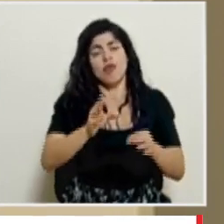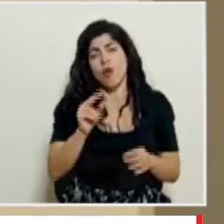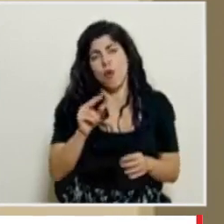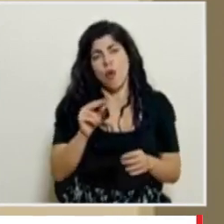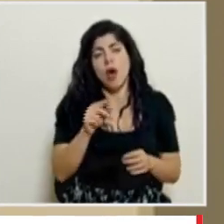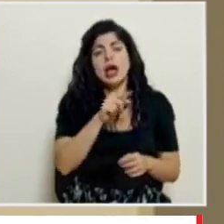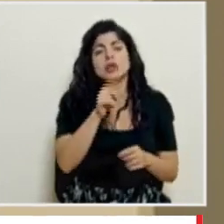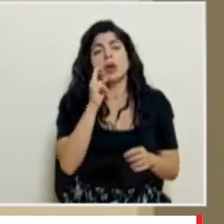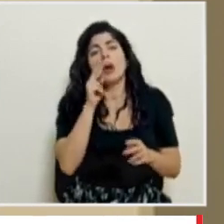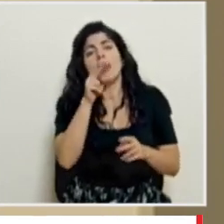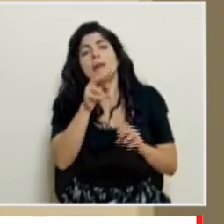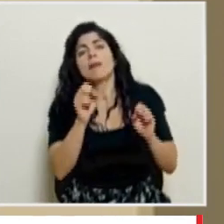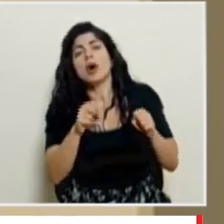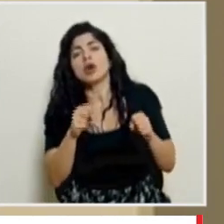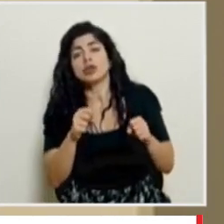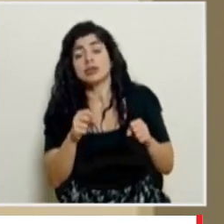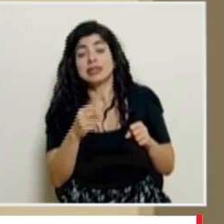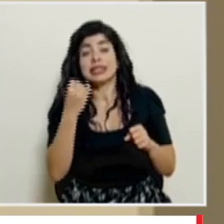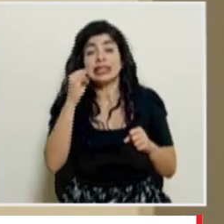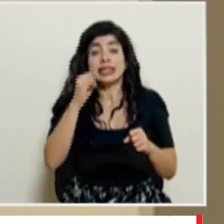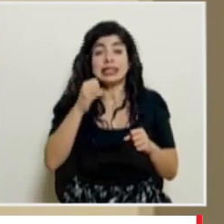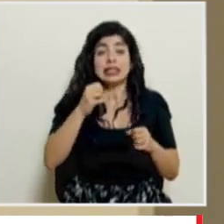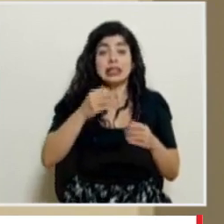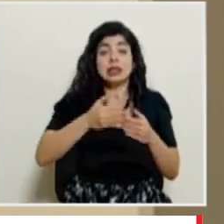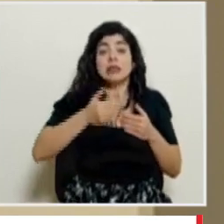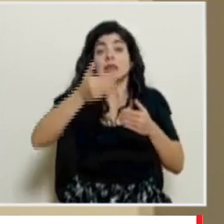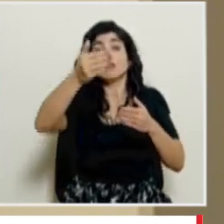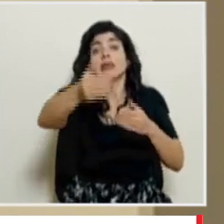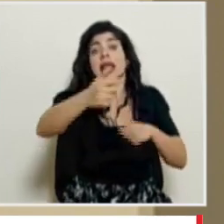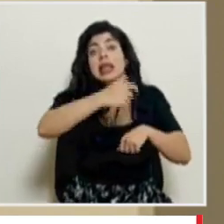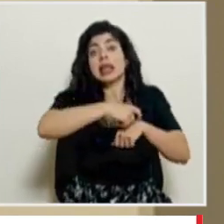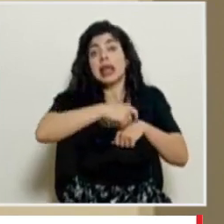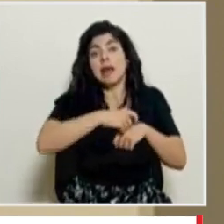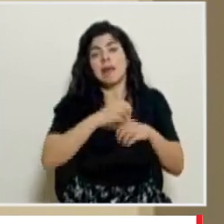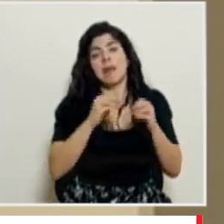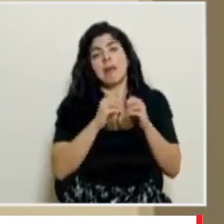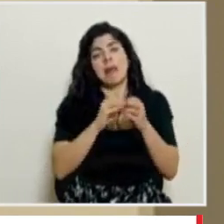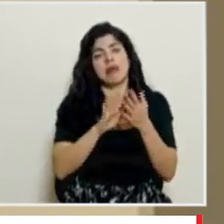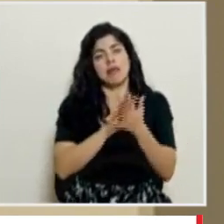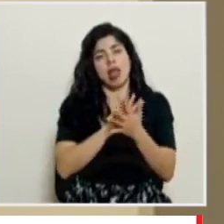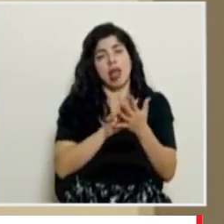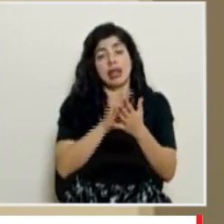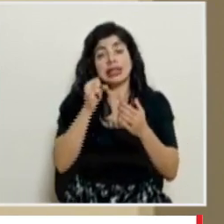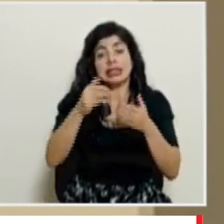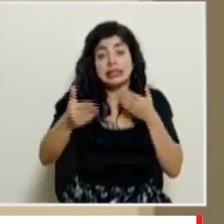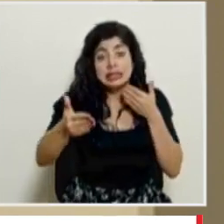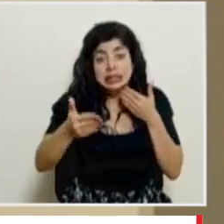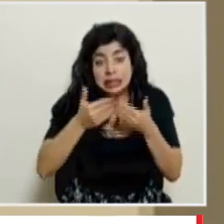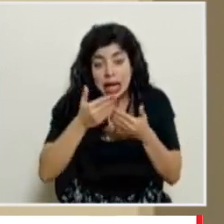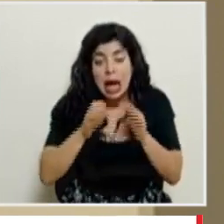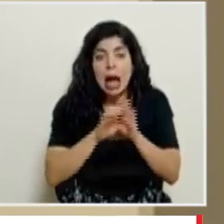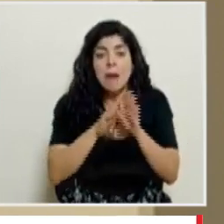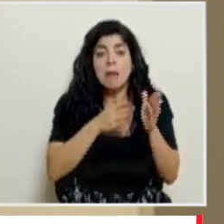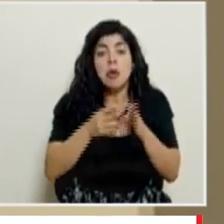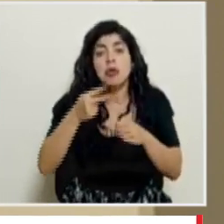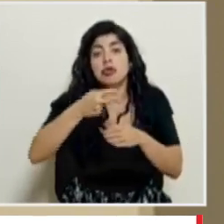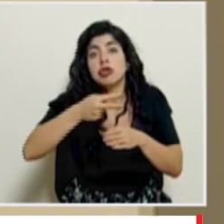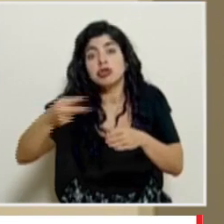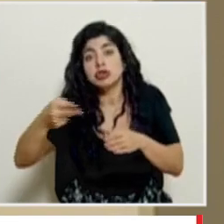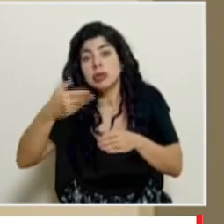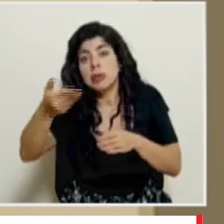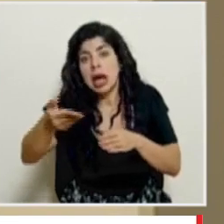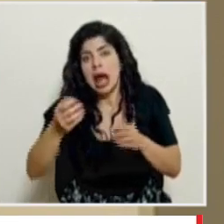pues también recordemos que las proyecciones entre más tiempo se hagan menos tienen certeza entre más cortas si estamos dando proyección a dos semanas